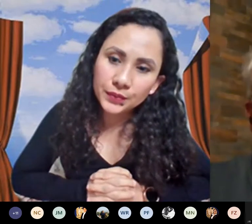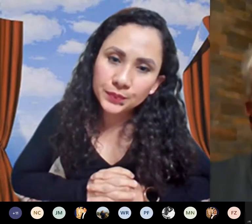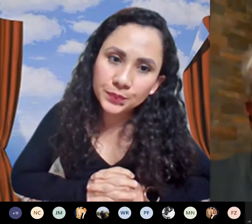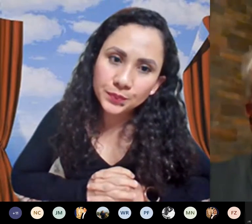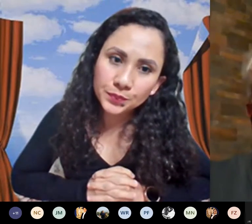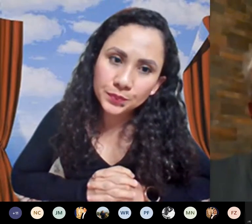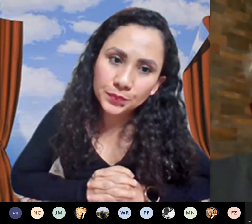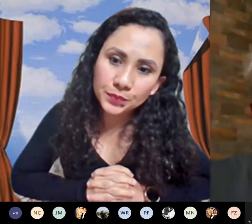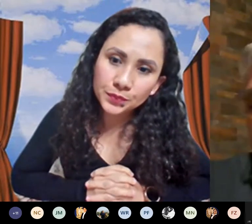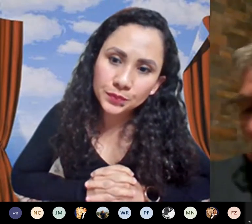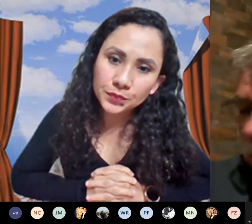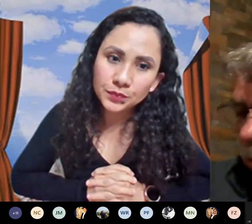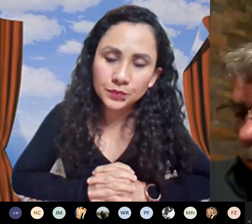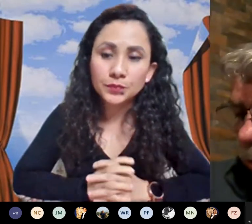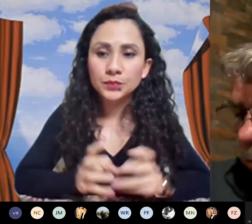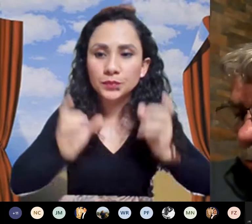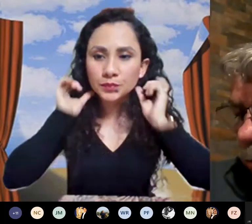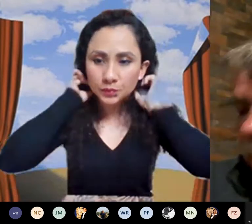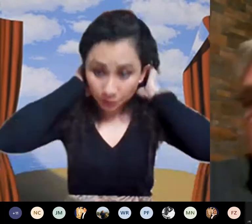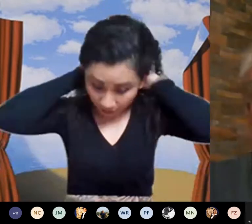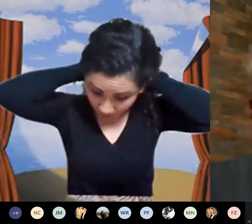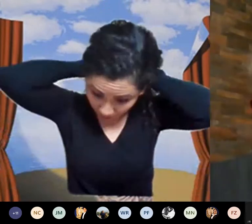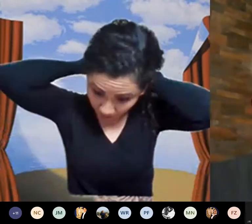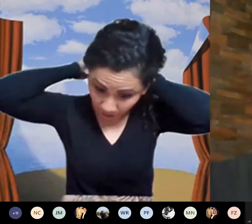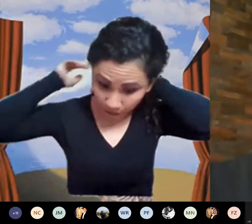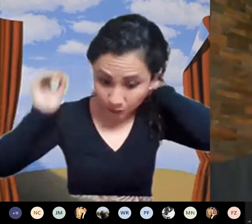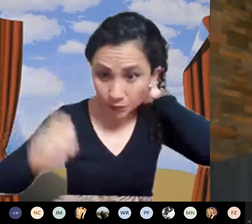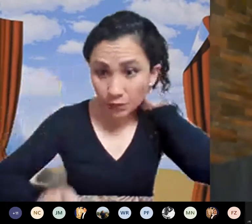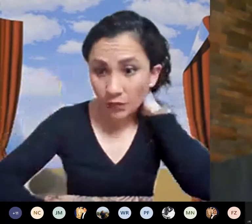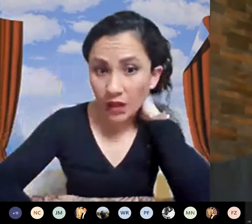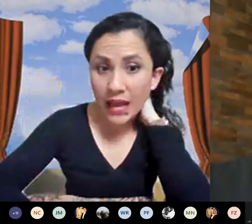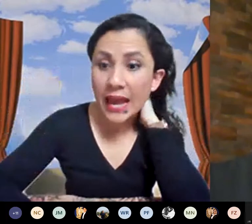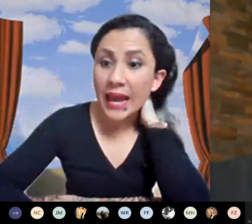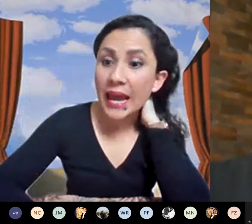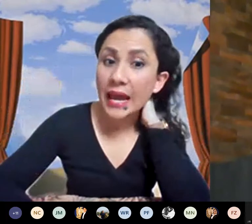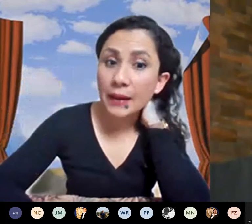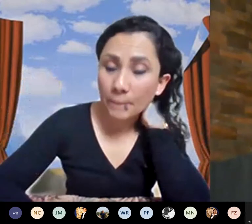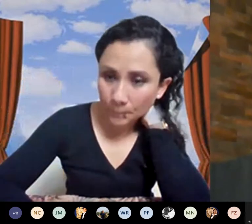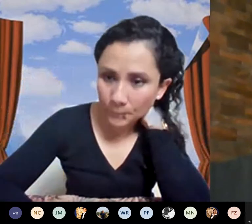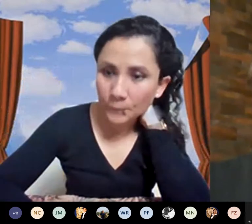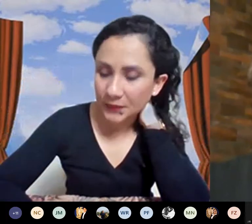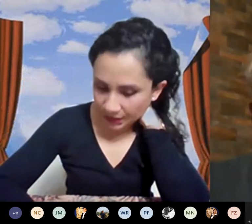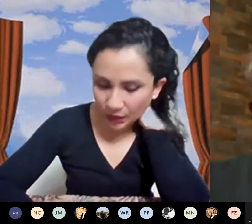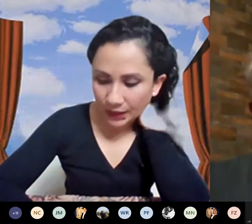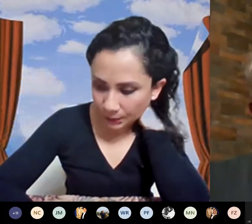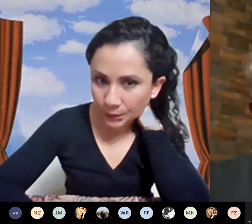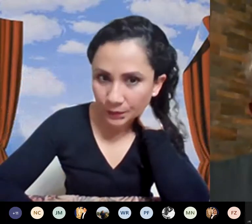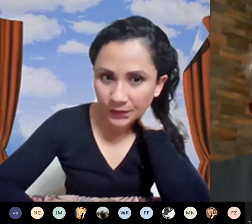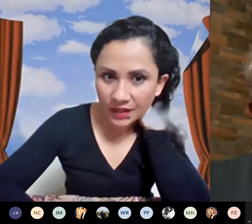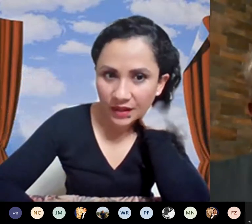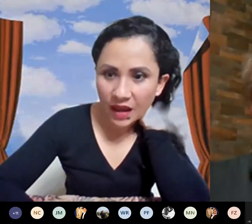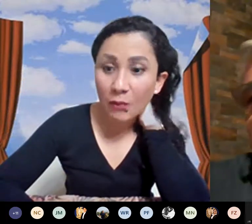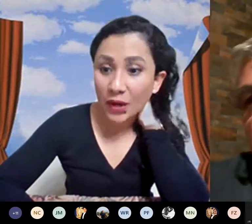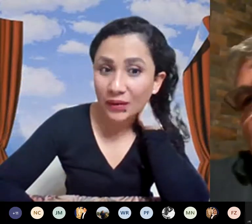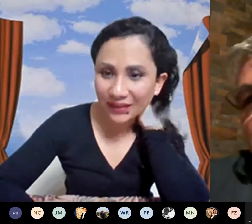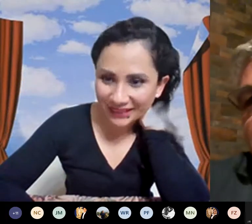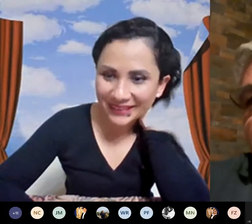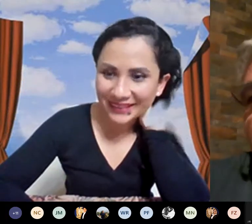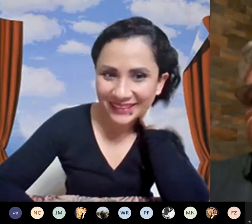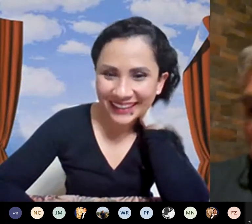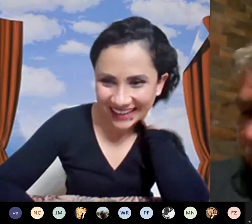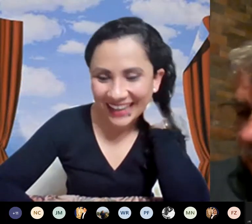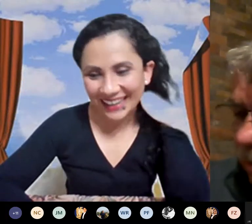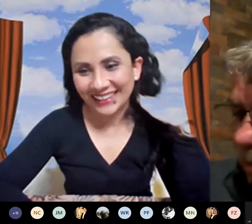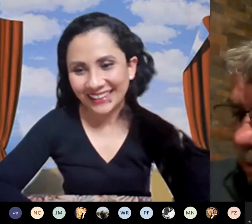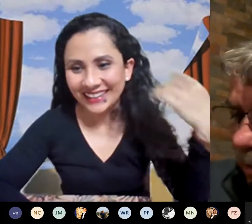refinamiento del algoritmo o es un problema final en sí mismo ese sería una y la otra de una